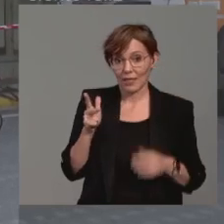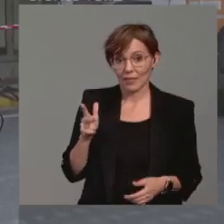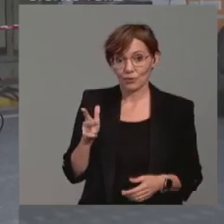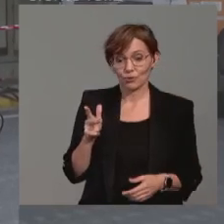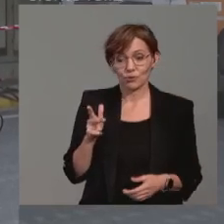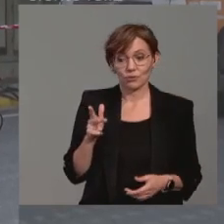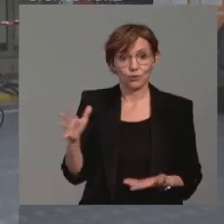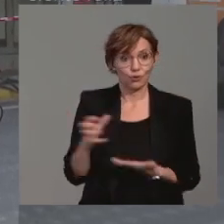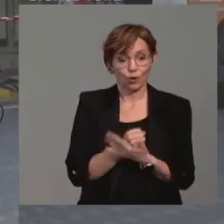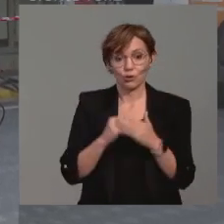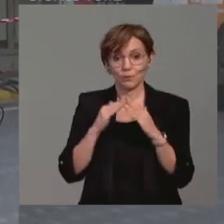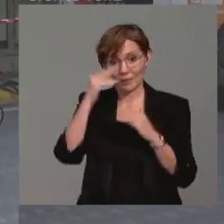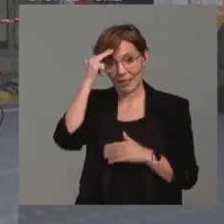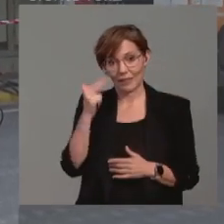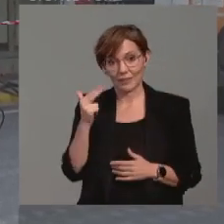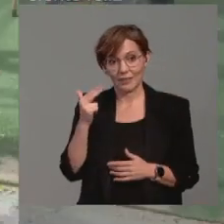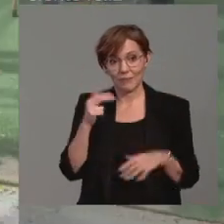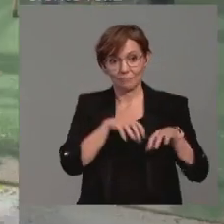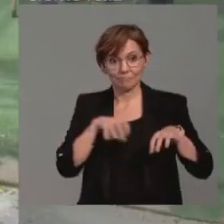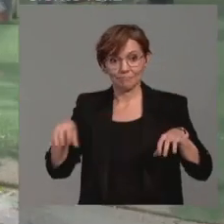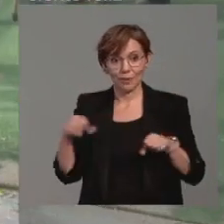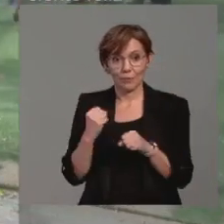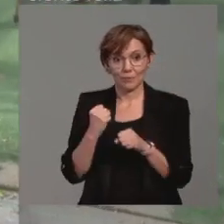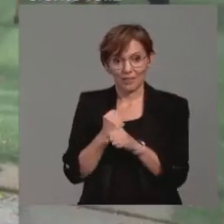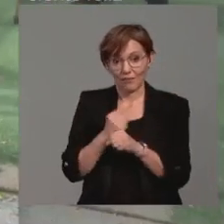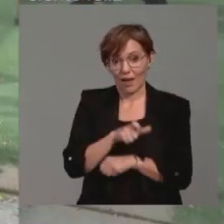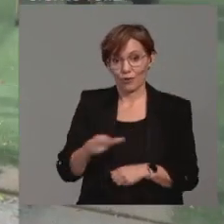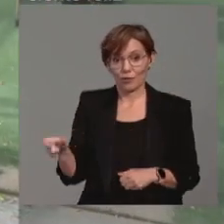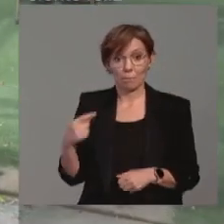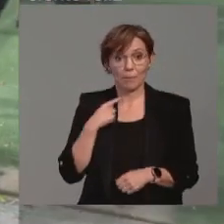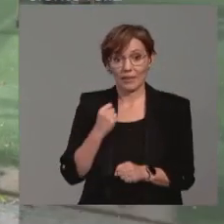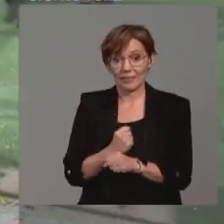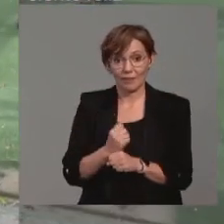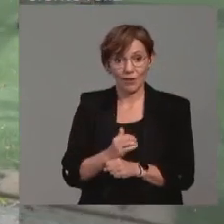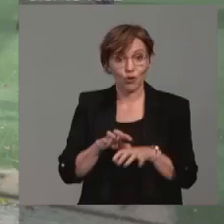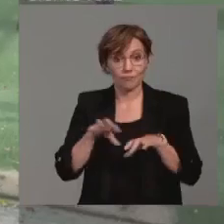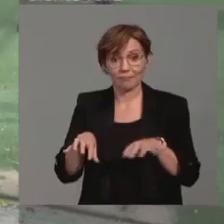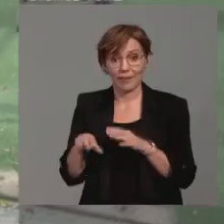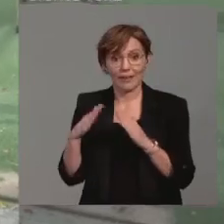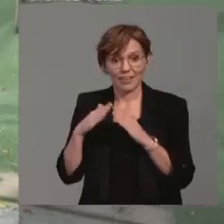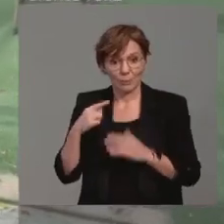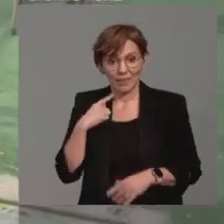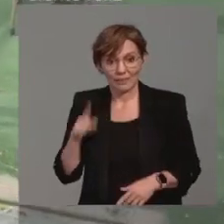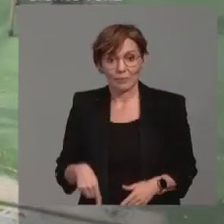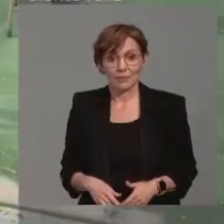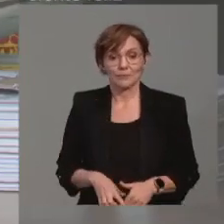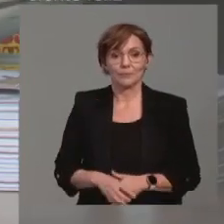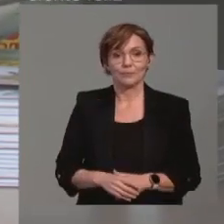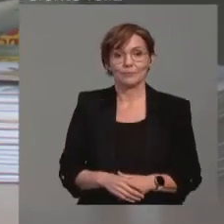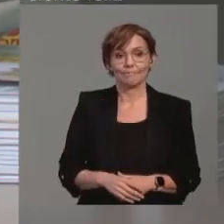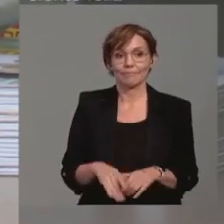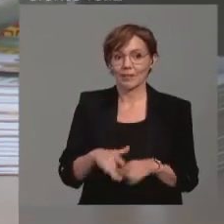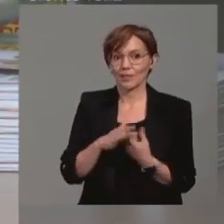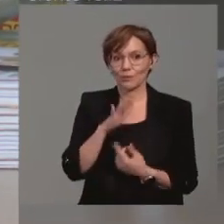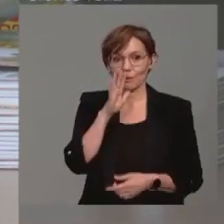digna, ¿no? Y ellos son trabajadores, encima. Y se quedan sin trabajo y sin vivienda. Bueno, pues esa es la dramática situación que